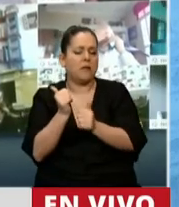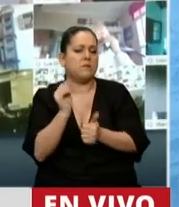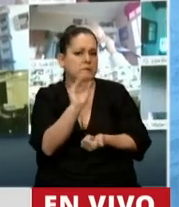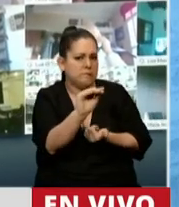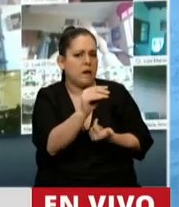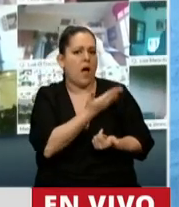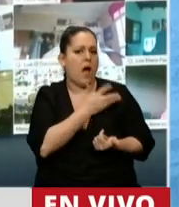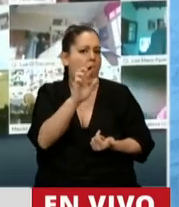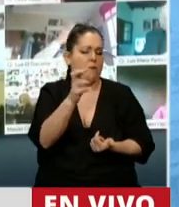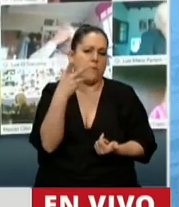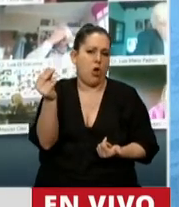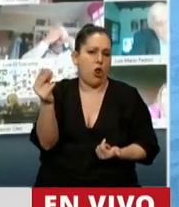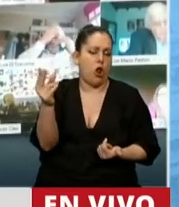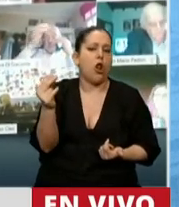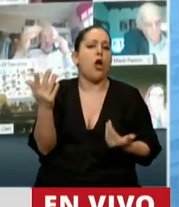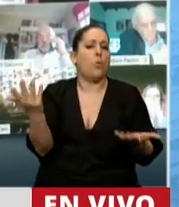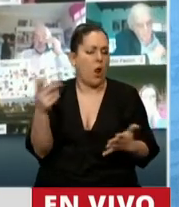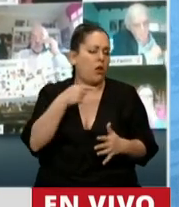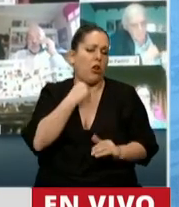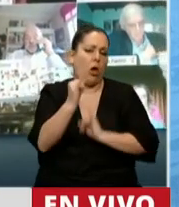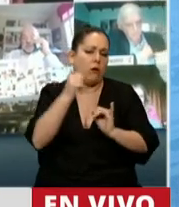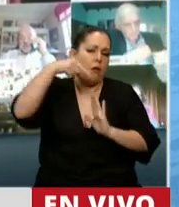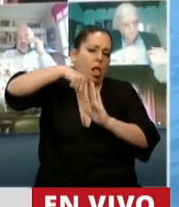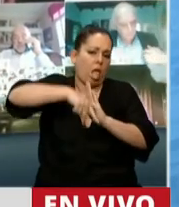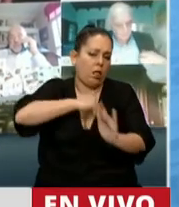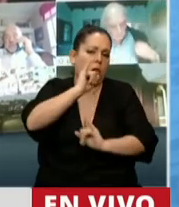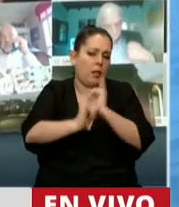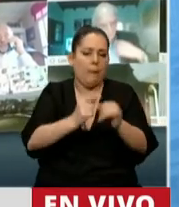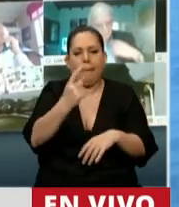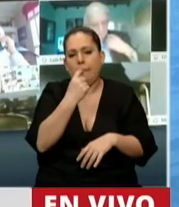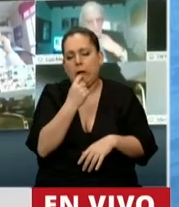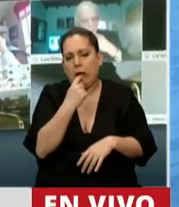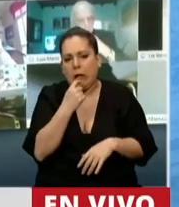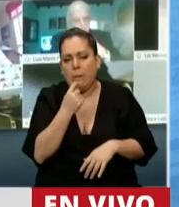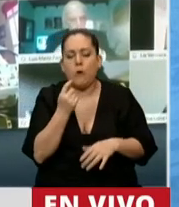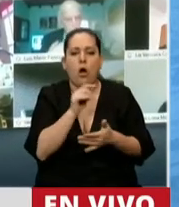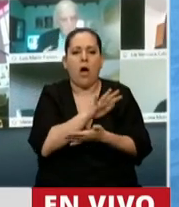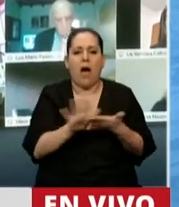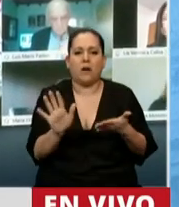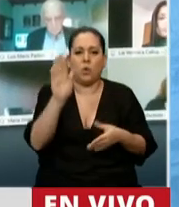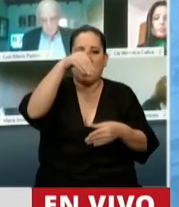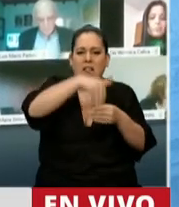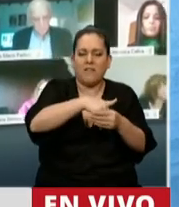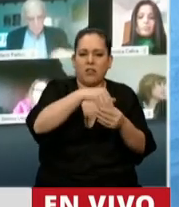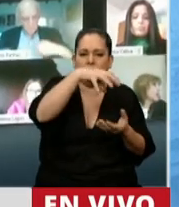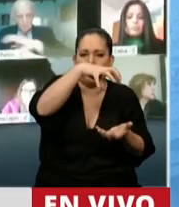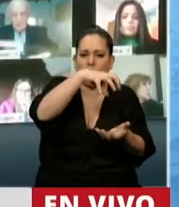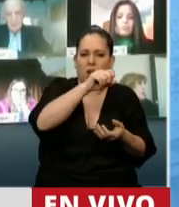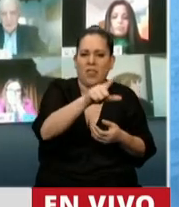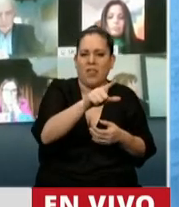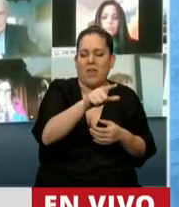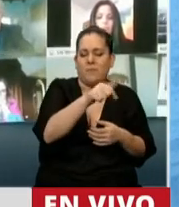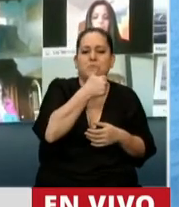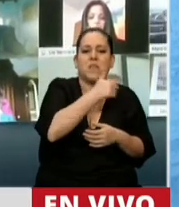pienso entrar en detalles sobre qué, por ejemplo, el actual interventor en Yacimiento Río Turbio, Aníbal